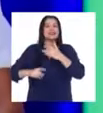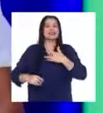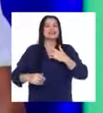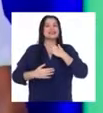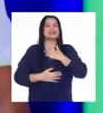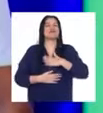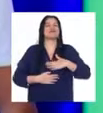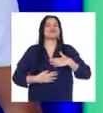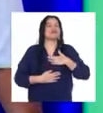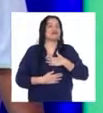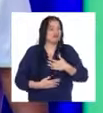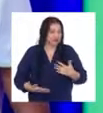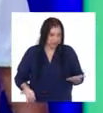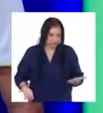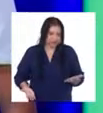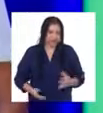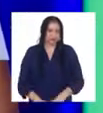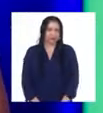satisfacción.